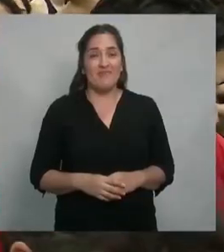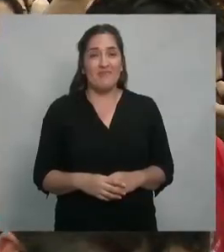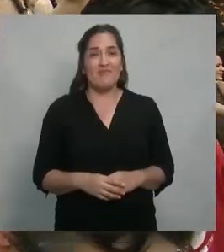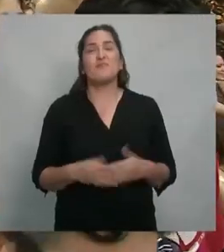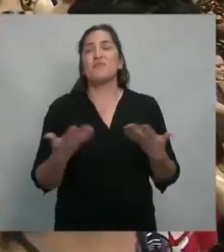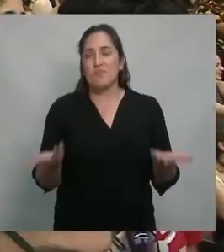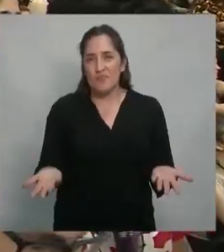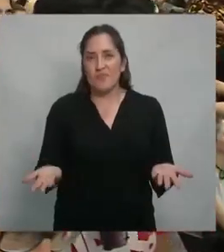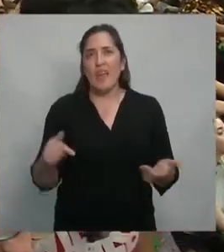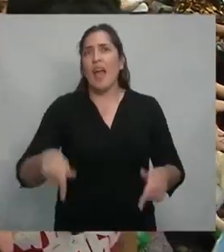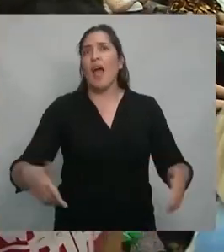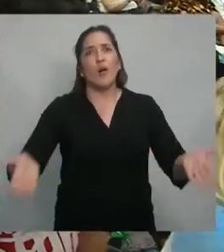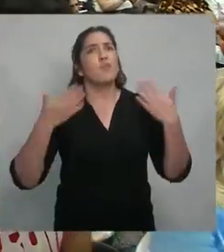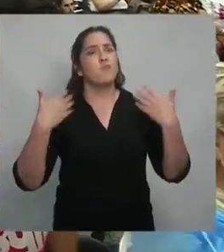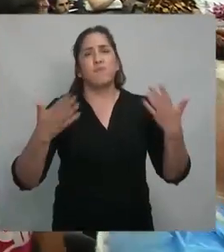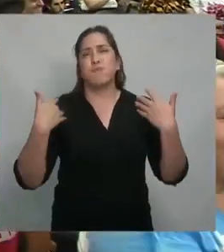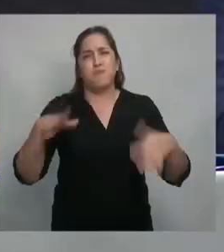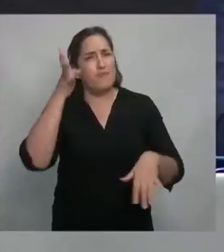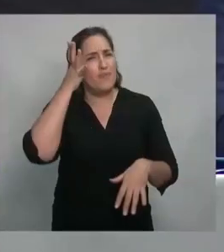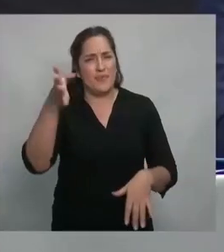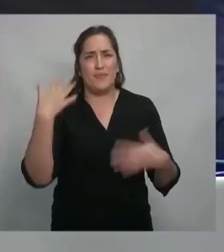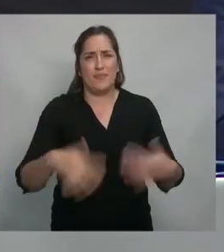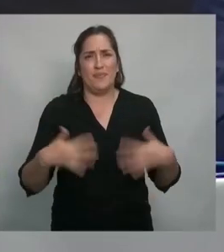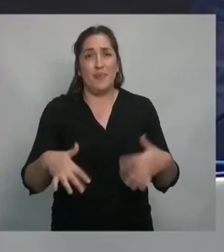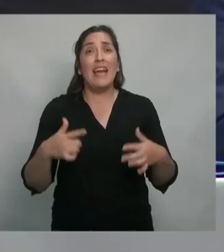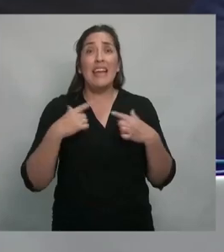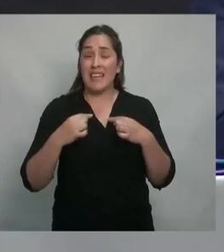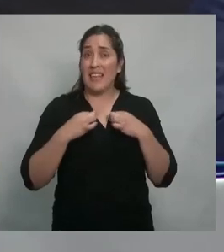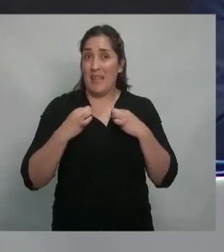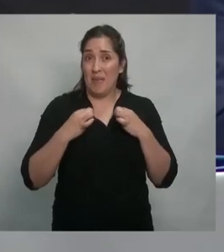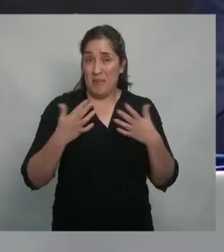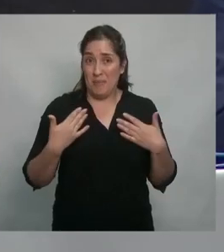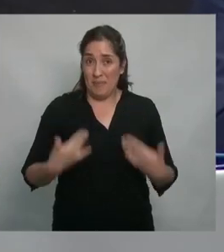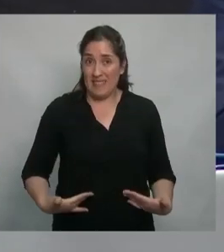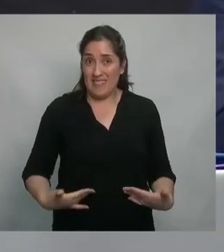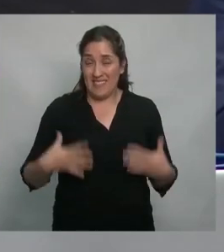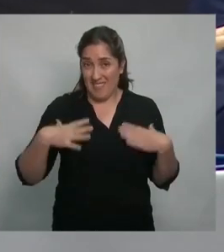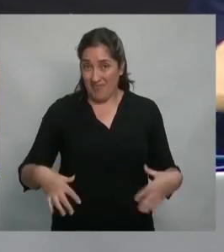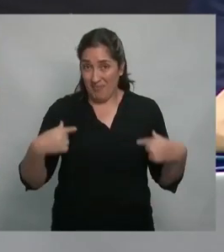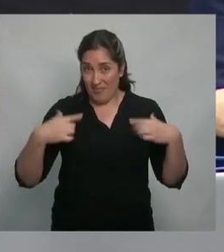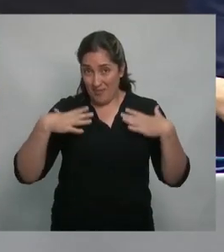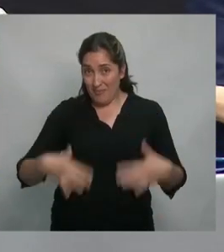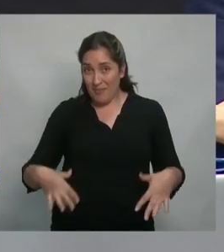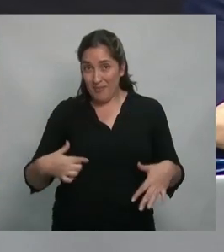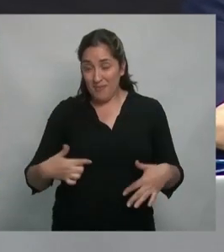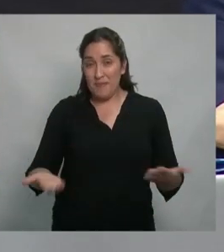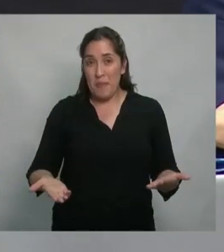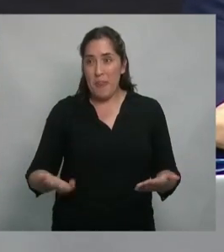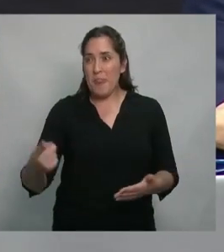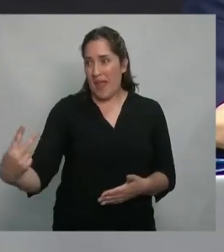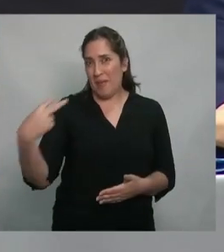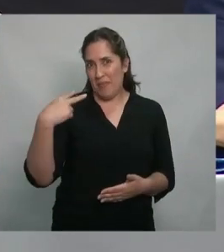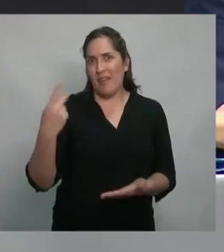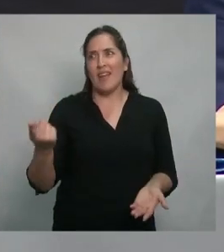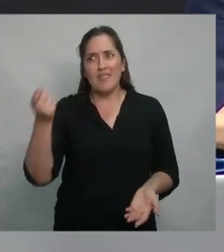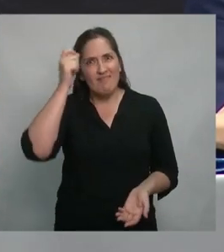bueno es que hace un calor hace un calor infernal esta camisa que tengo puesta Pablo me mira ¿qué